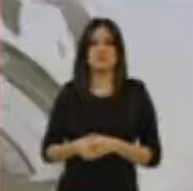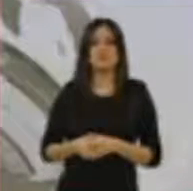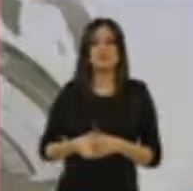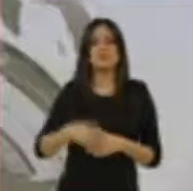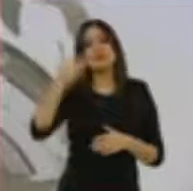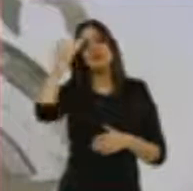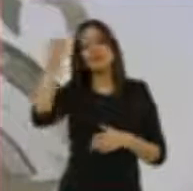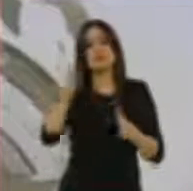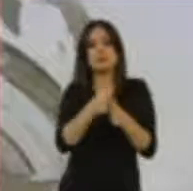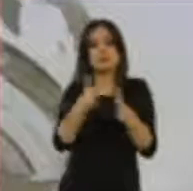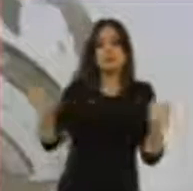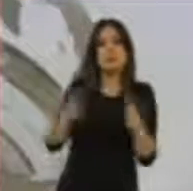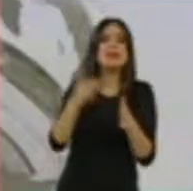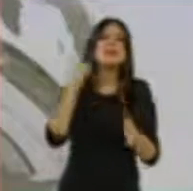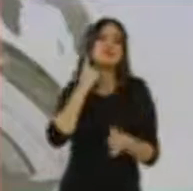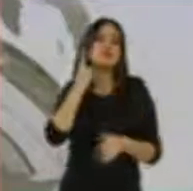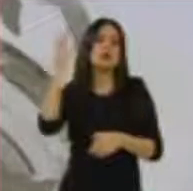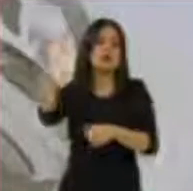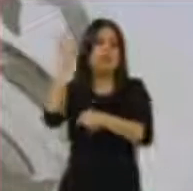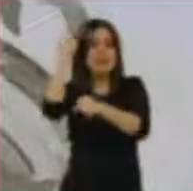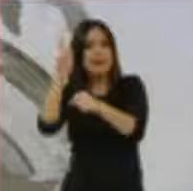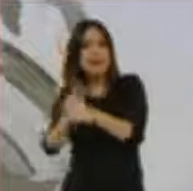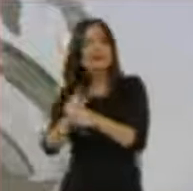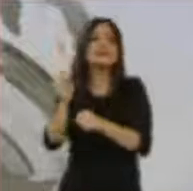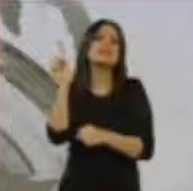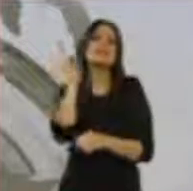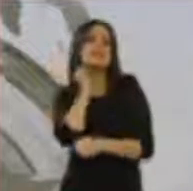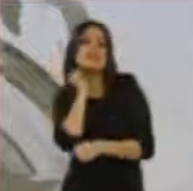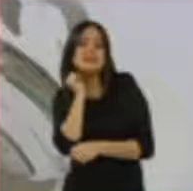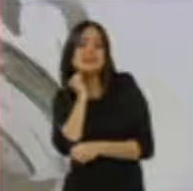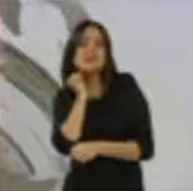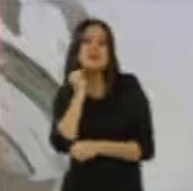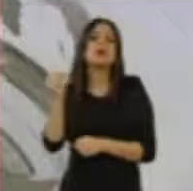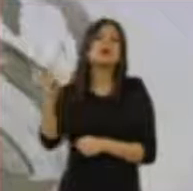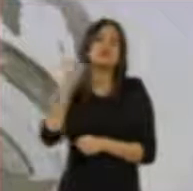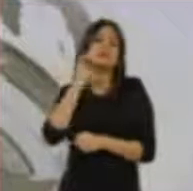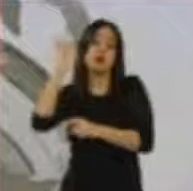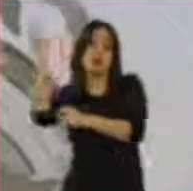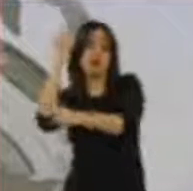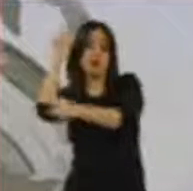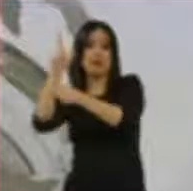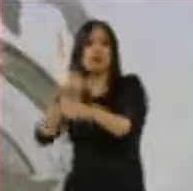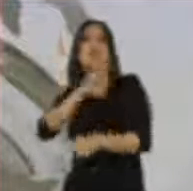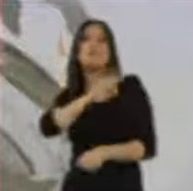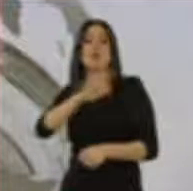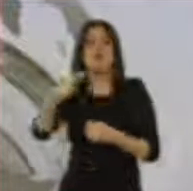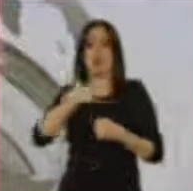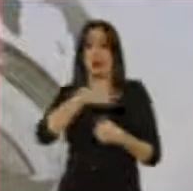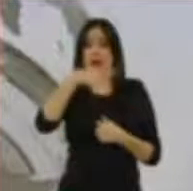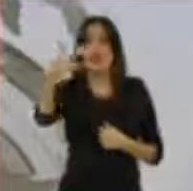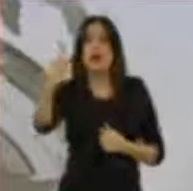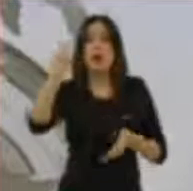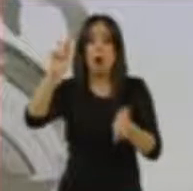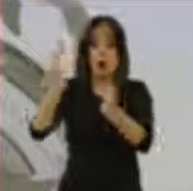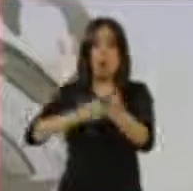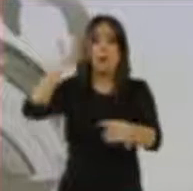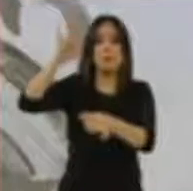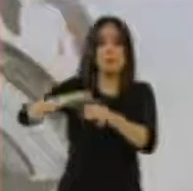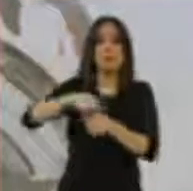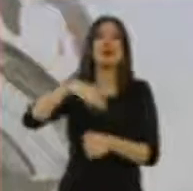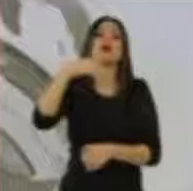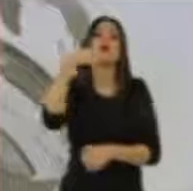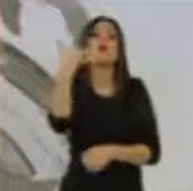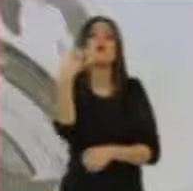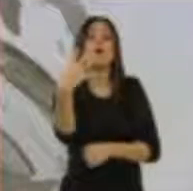los periodos tanto para diputados federales como para senadores los diputados federales pueden repetir hasta cuatro periodos es decir